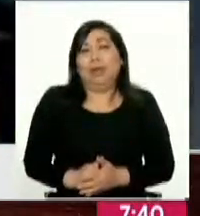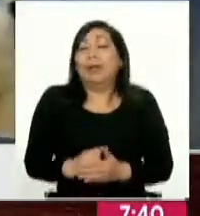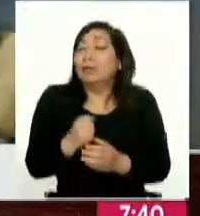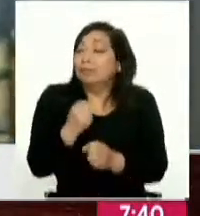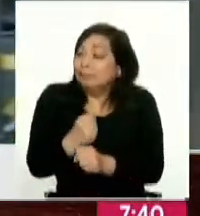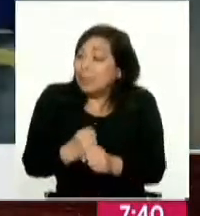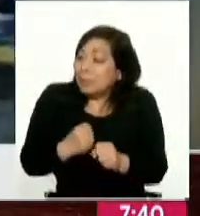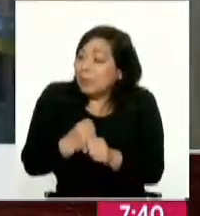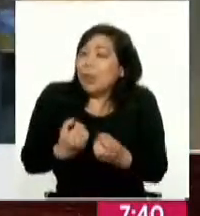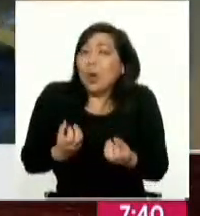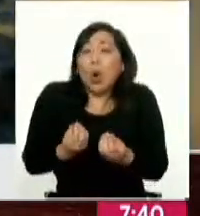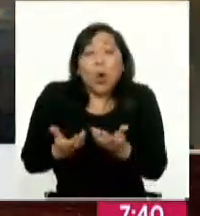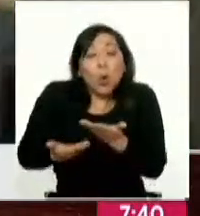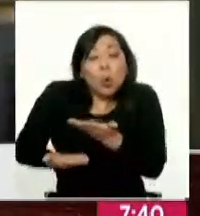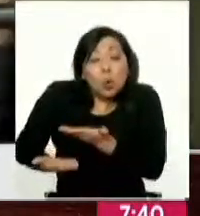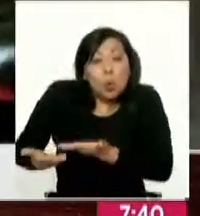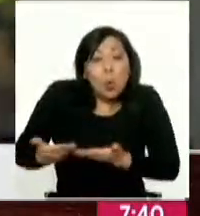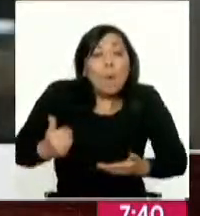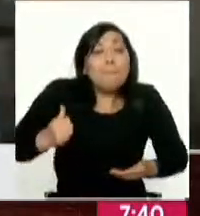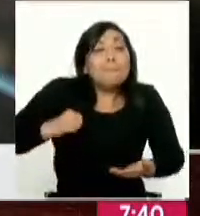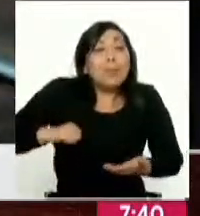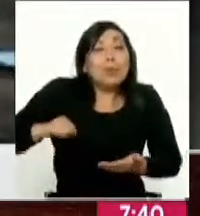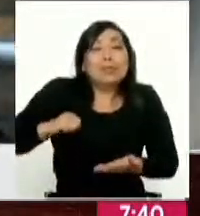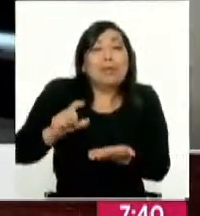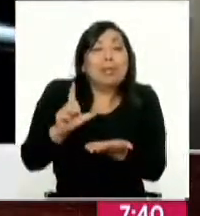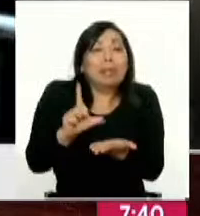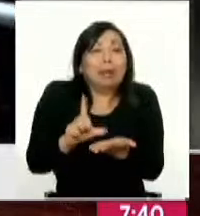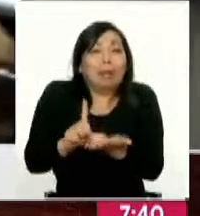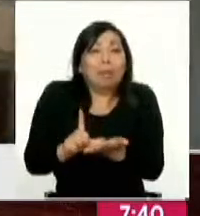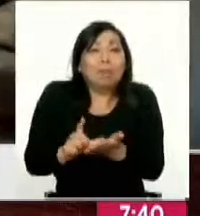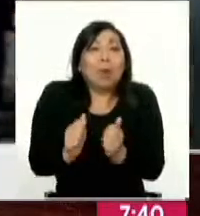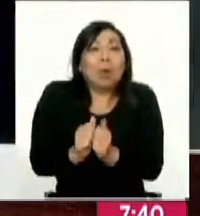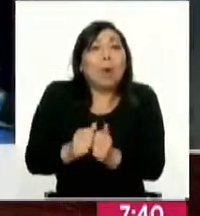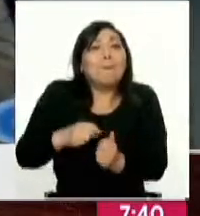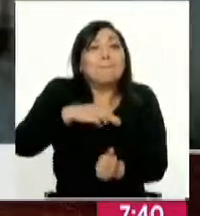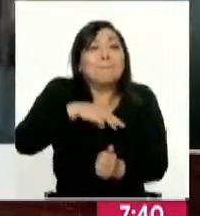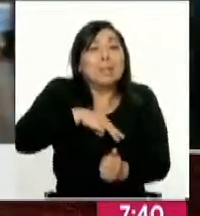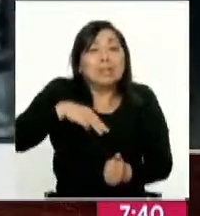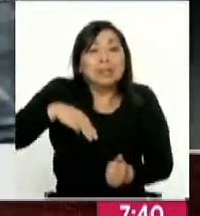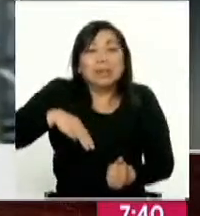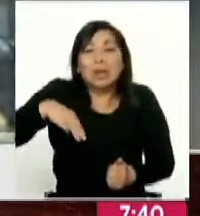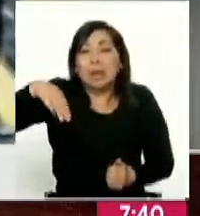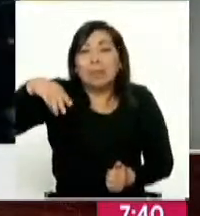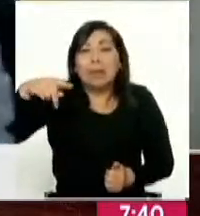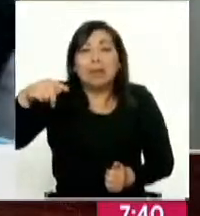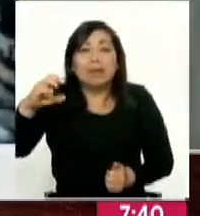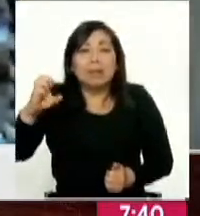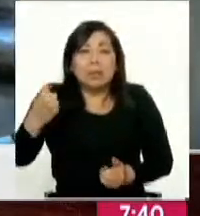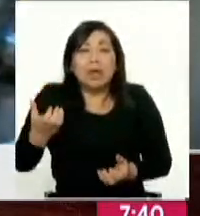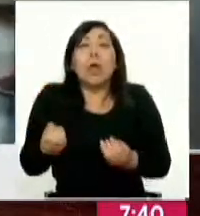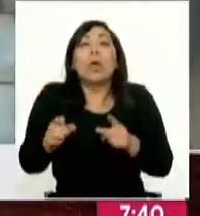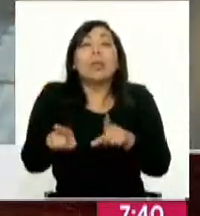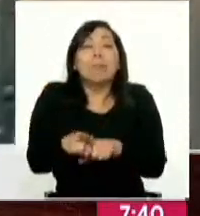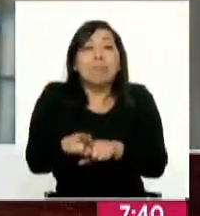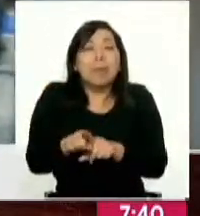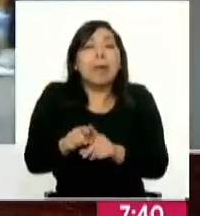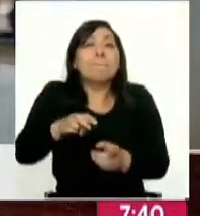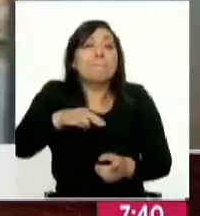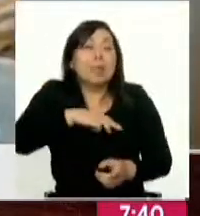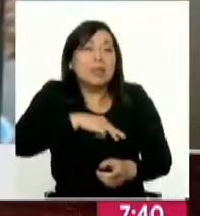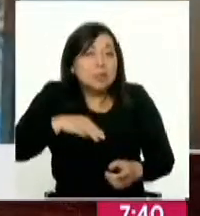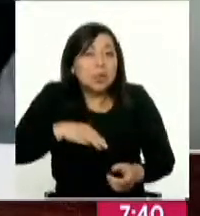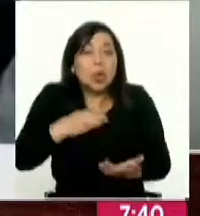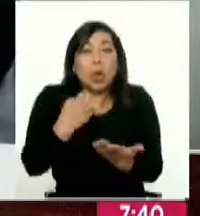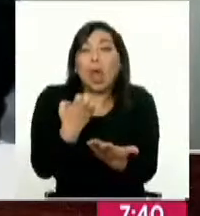trabajando en coordinación con la Municipalidad de Lima, en coordinación con el Ministerio de Transportes, en coordinación con el METFON, que nos hemos reunido la semana